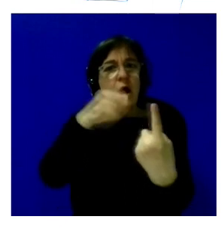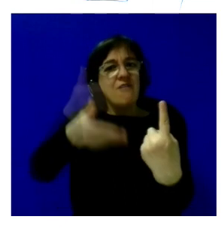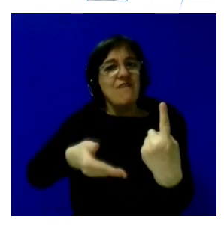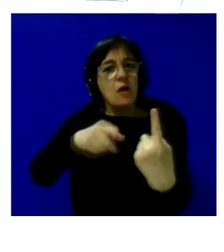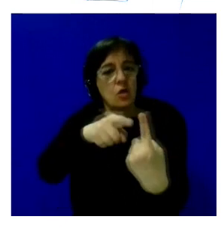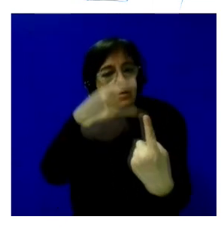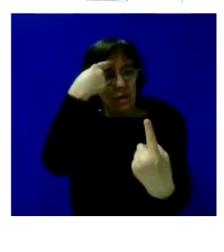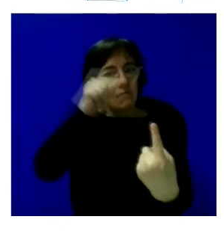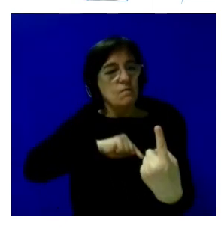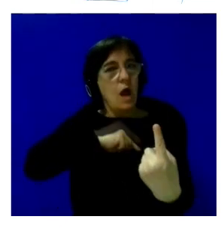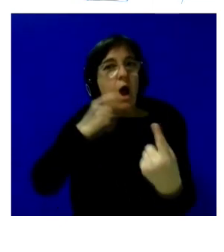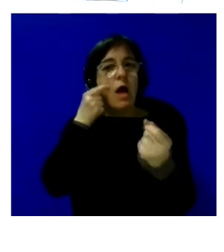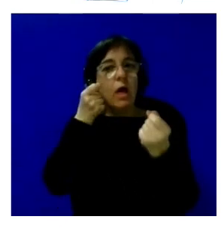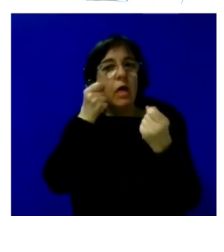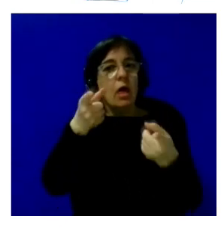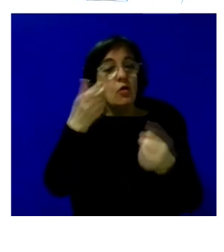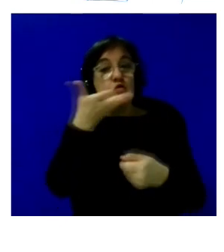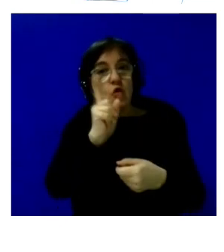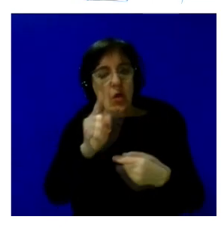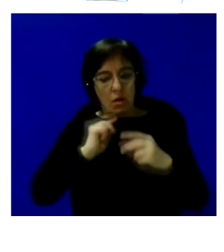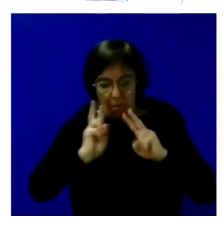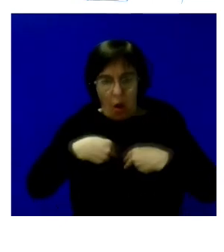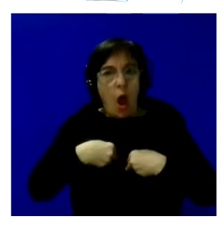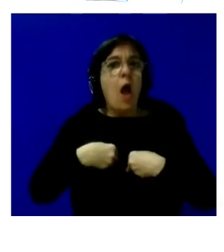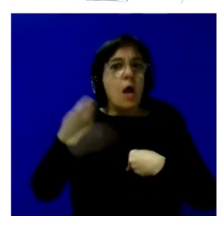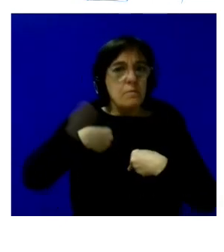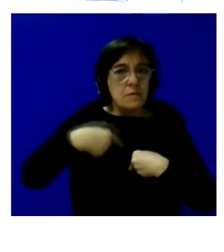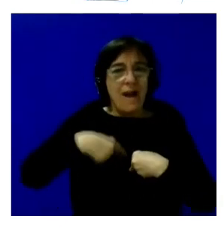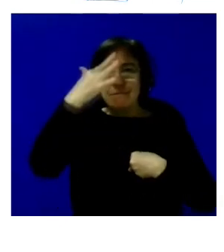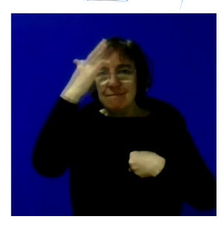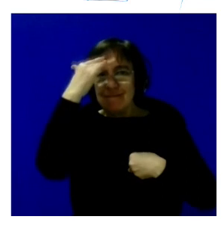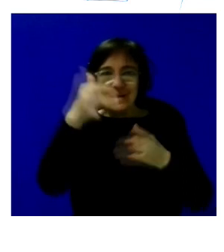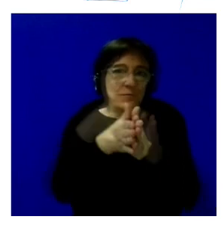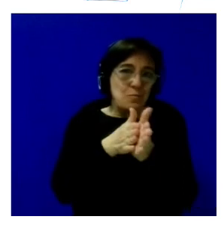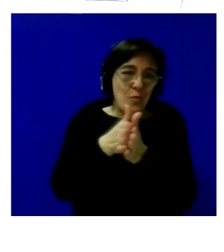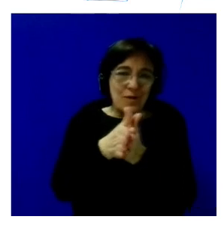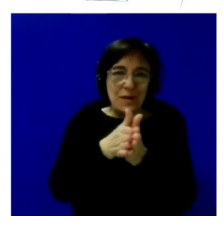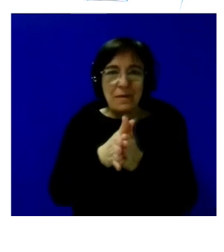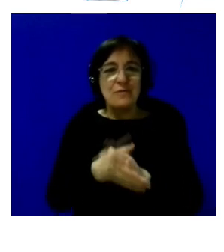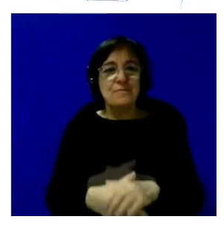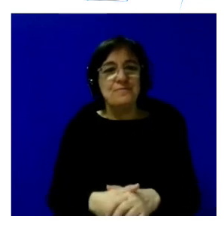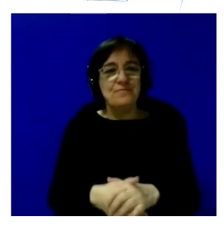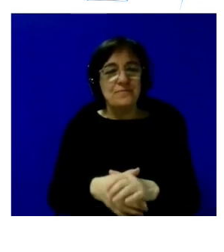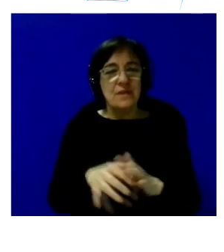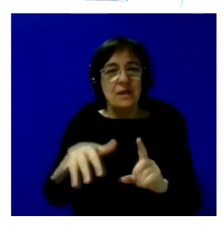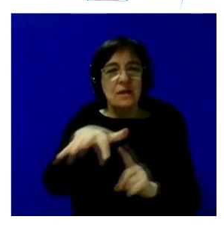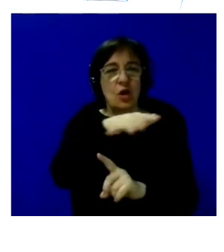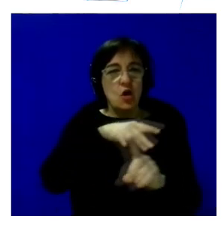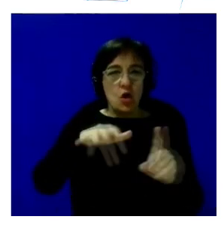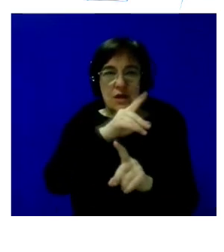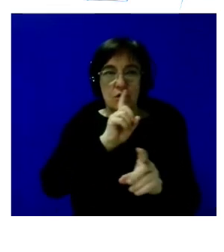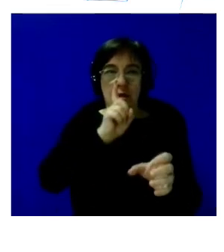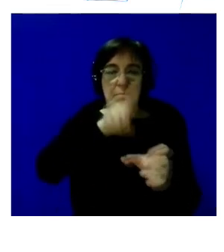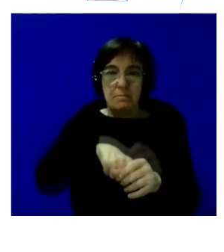descubierto cosas que no conocían de sí mismas y se han ilusionado los contextos de intervención